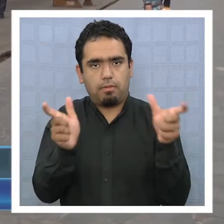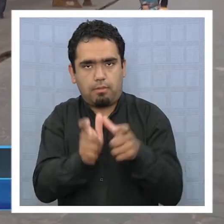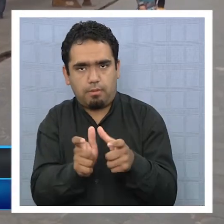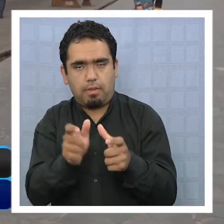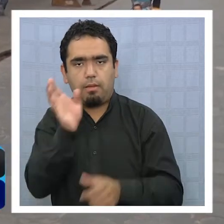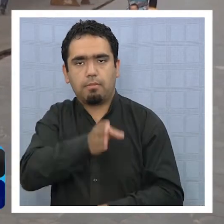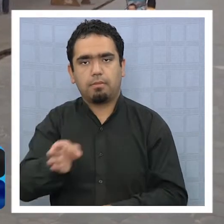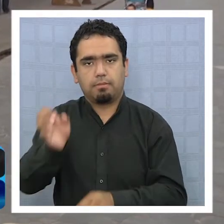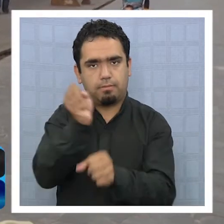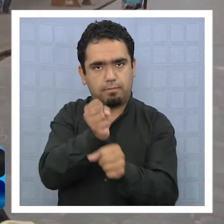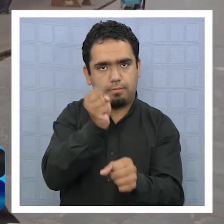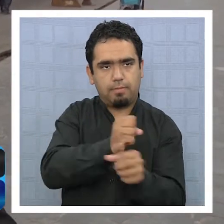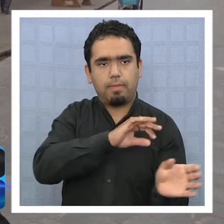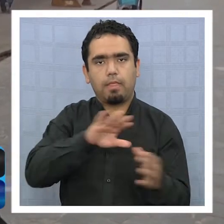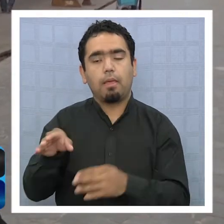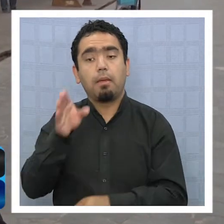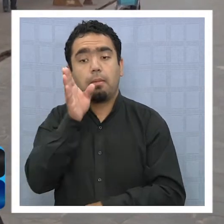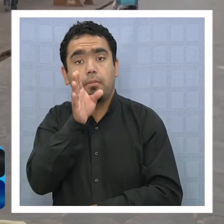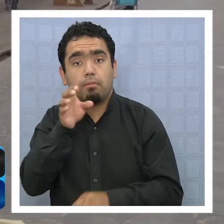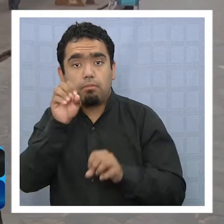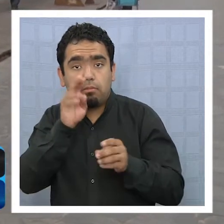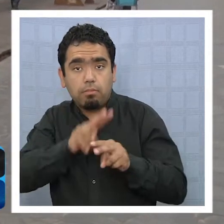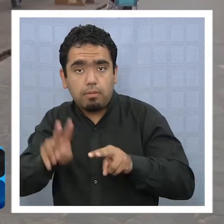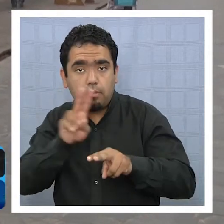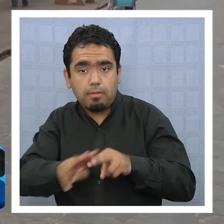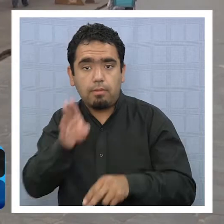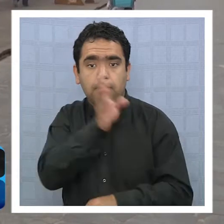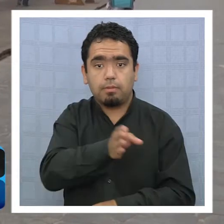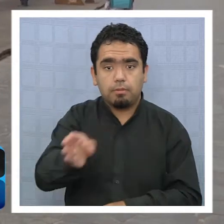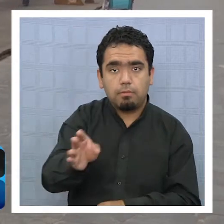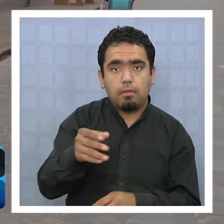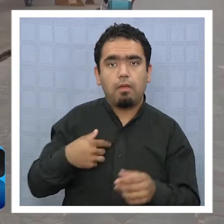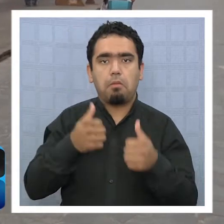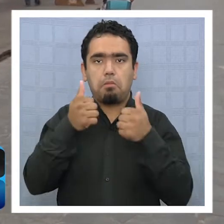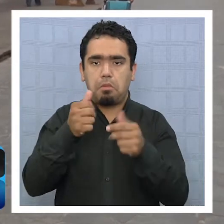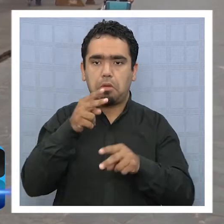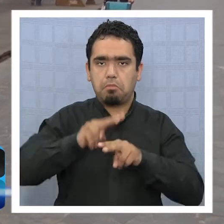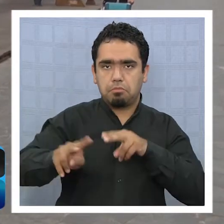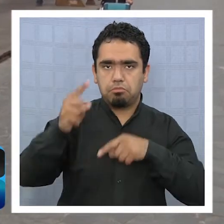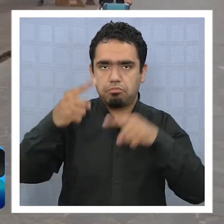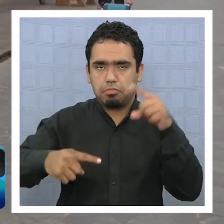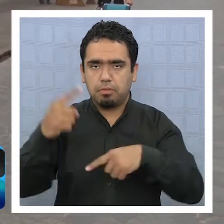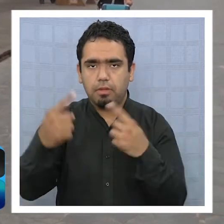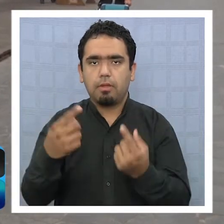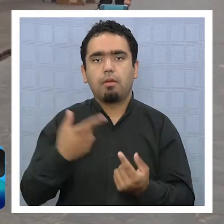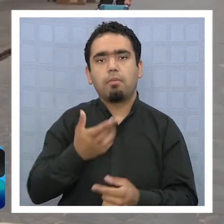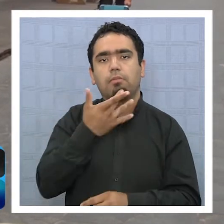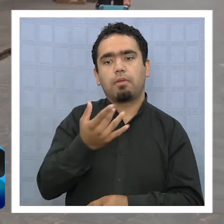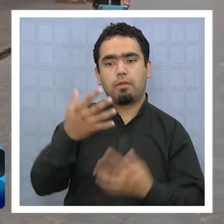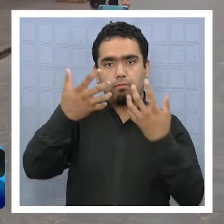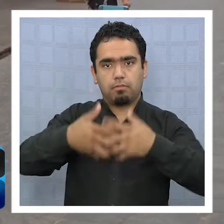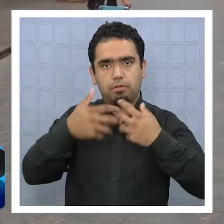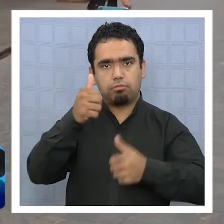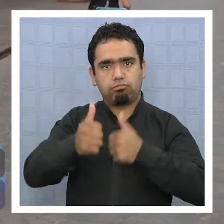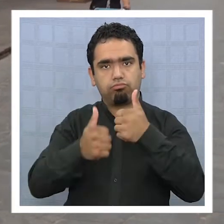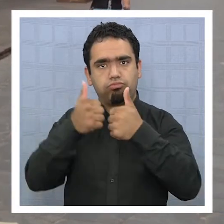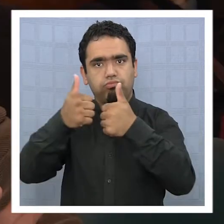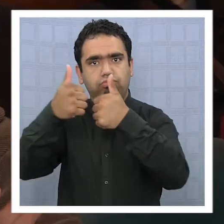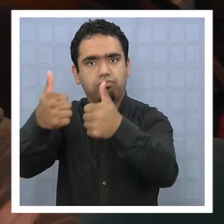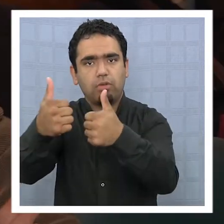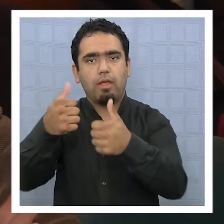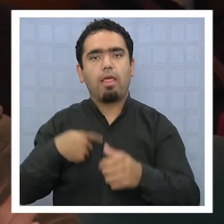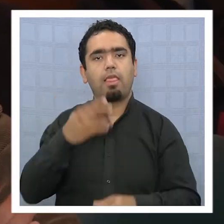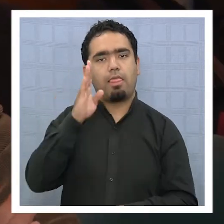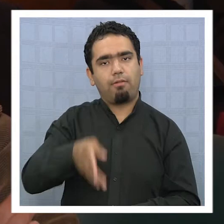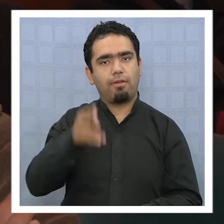a los micro y pequeños empresarios, a hacer bien las cosas. La única forma de llegar al éxito con una empresa es realmente conociendo toda la normativa vigente.